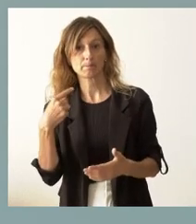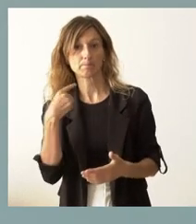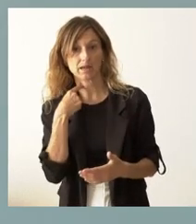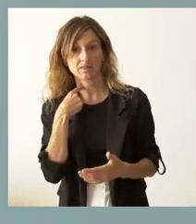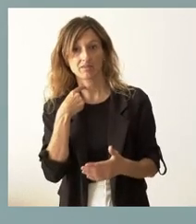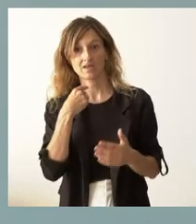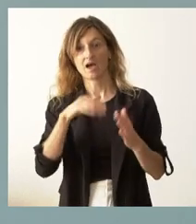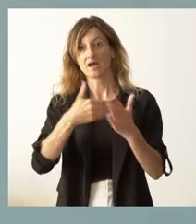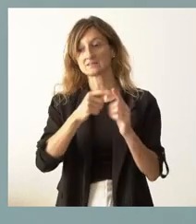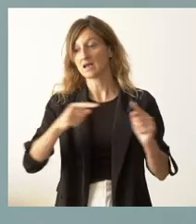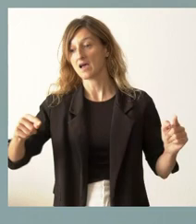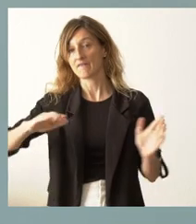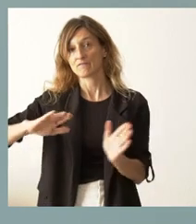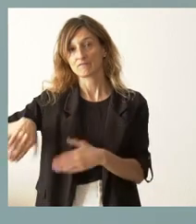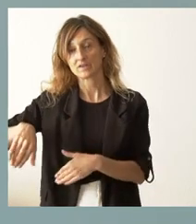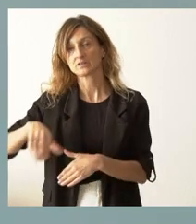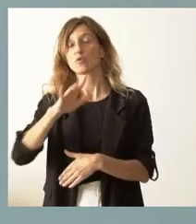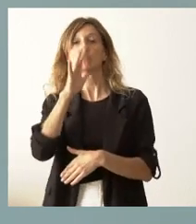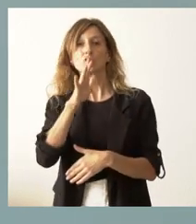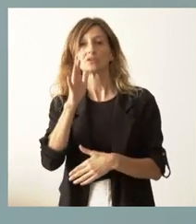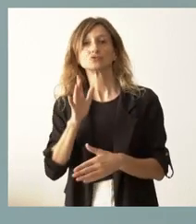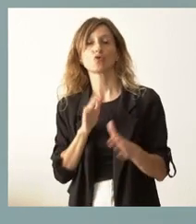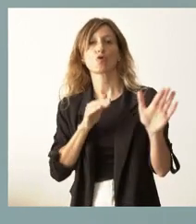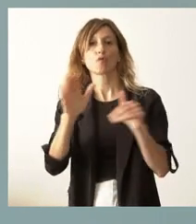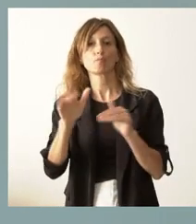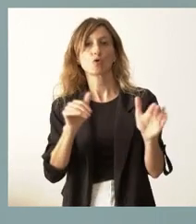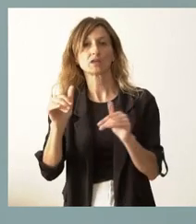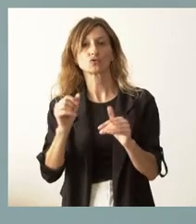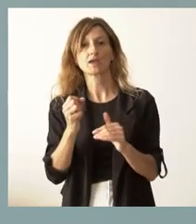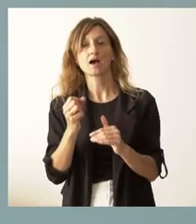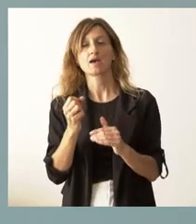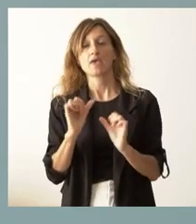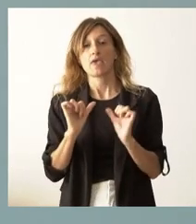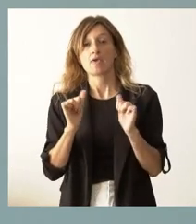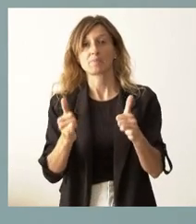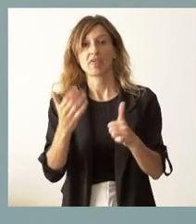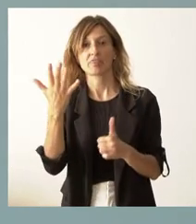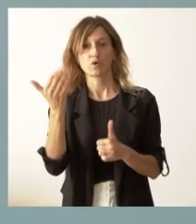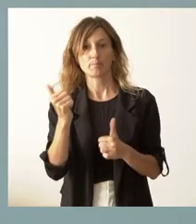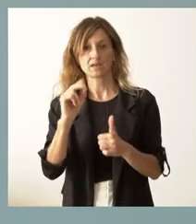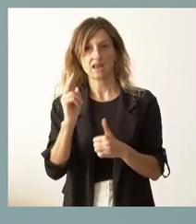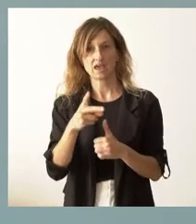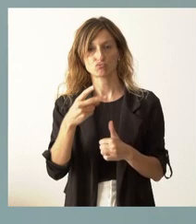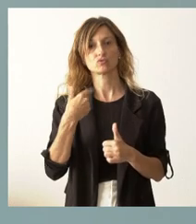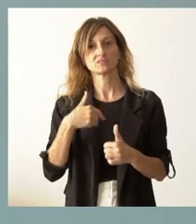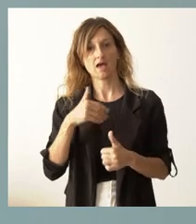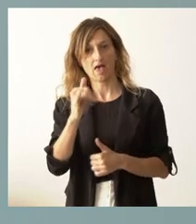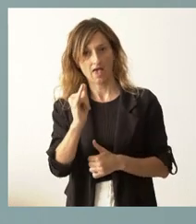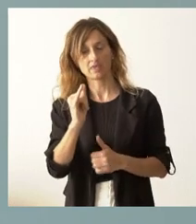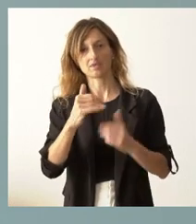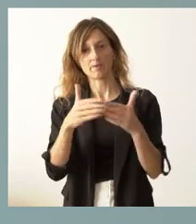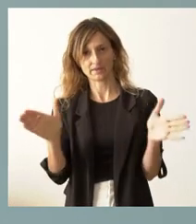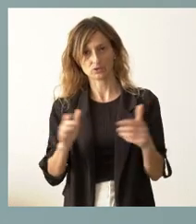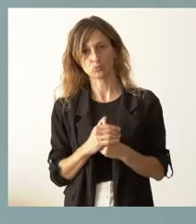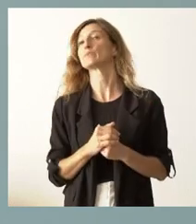acabado el ejercicio, es por lo que hemos establecido esta cantidad inicial de 5.000 euros, que está ya disponible y que